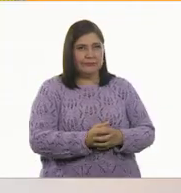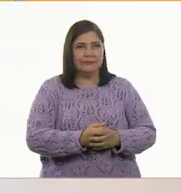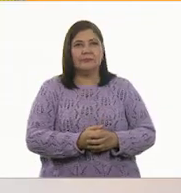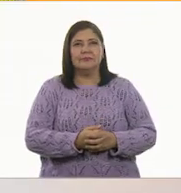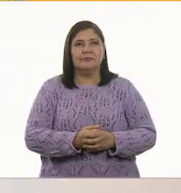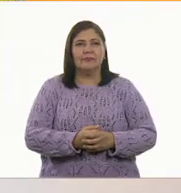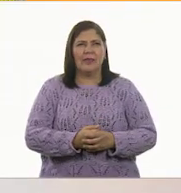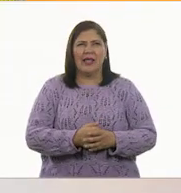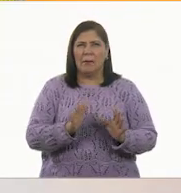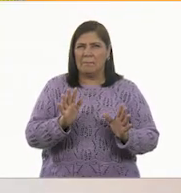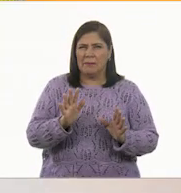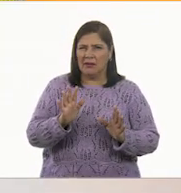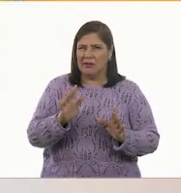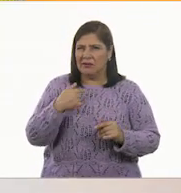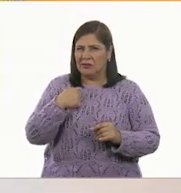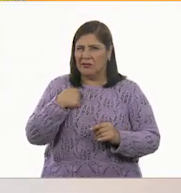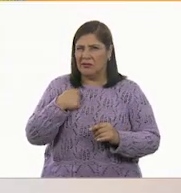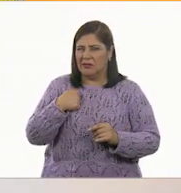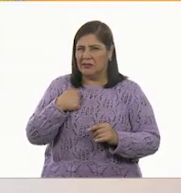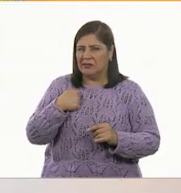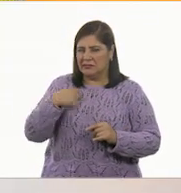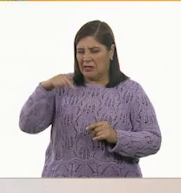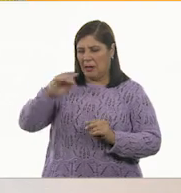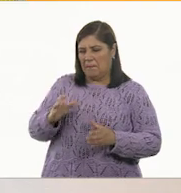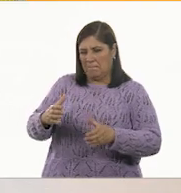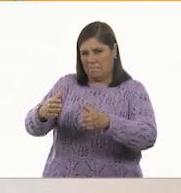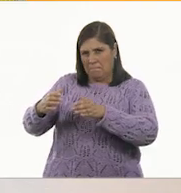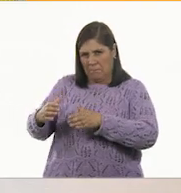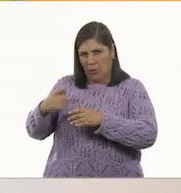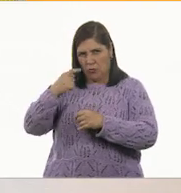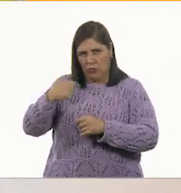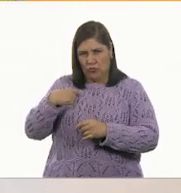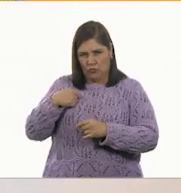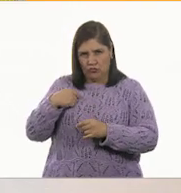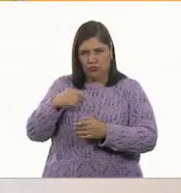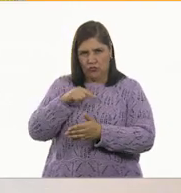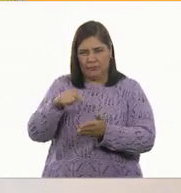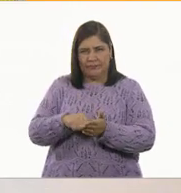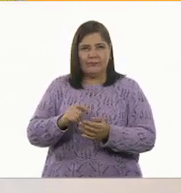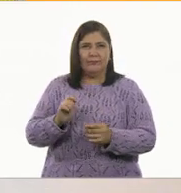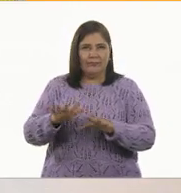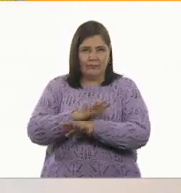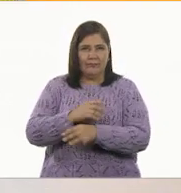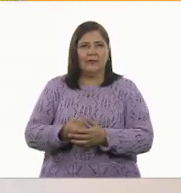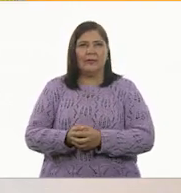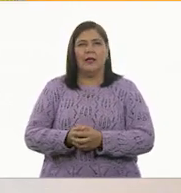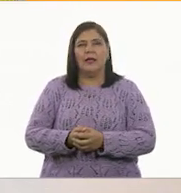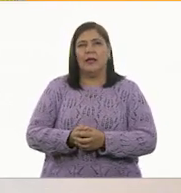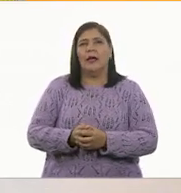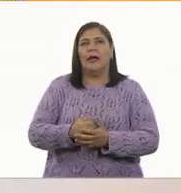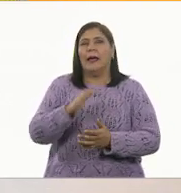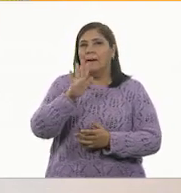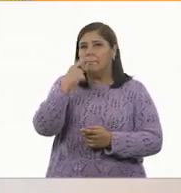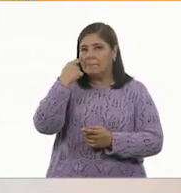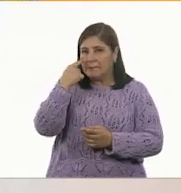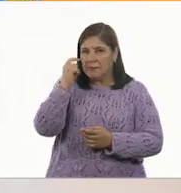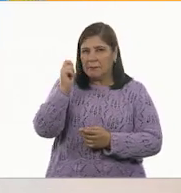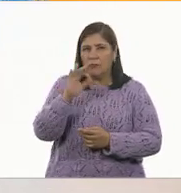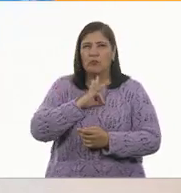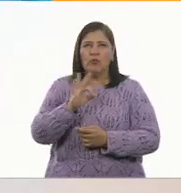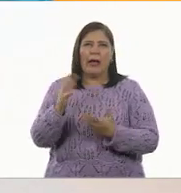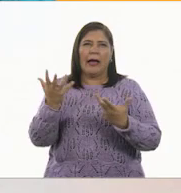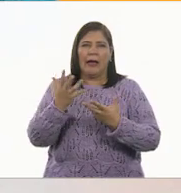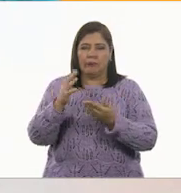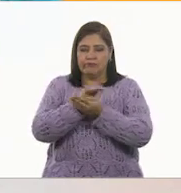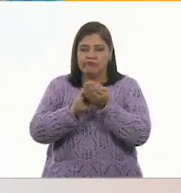pero como que va acá, ¿no? Porque yo estoy de aquí, de este lado. Gracias, muchas gracias. Ok. ¿Te parece si tratamos de encestar?